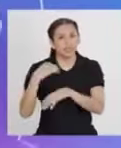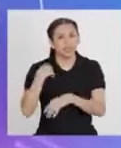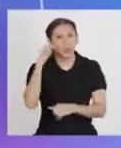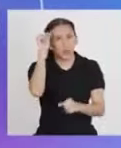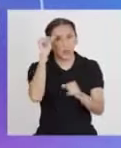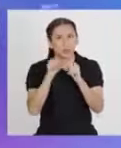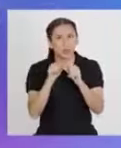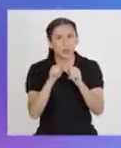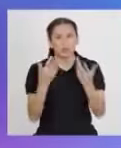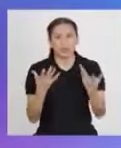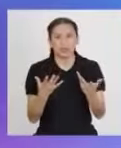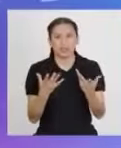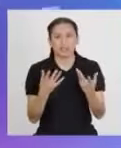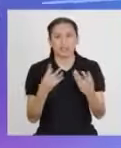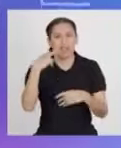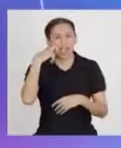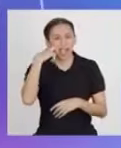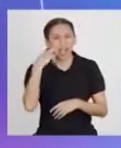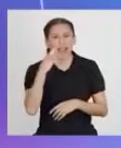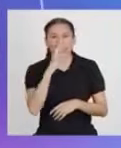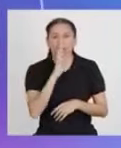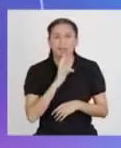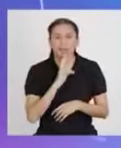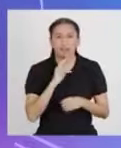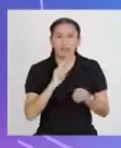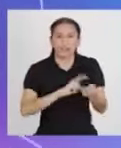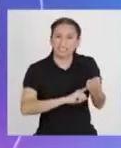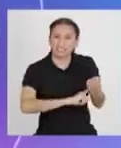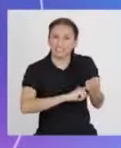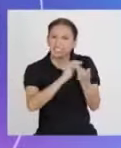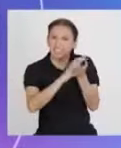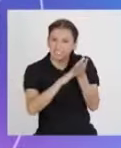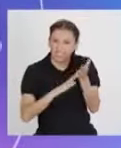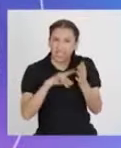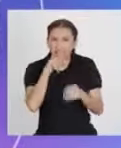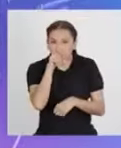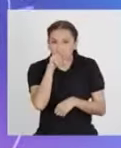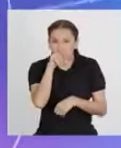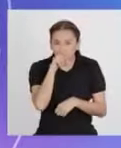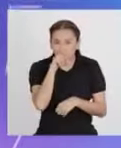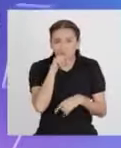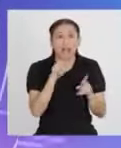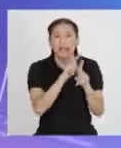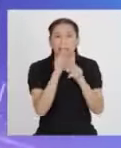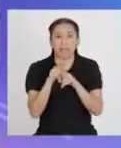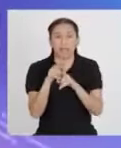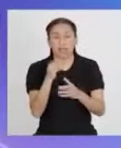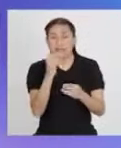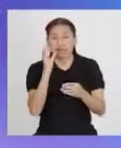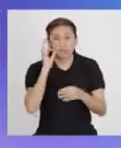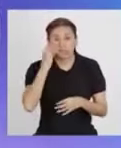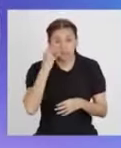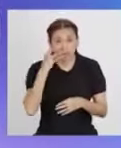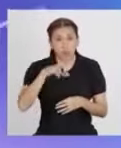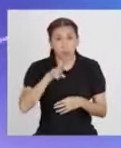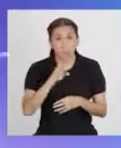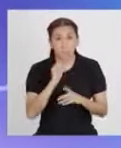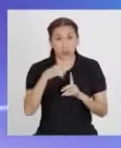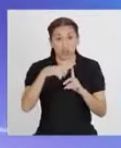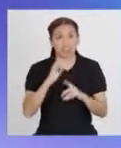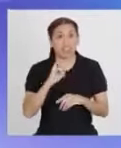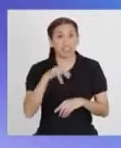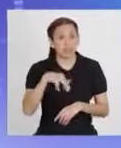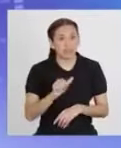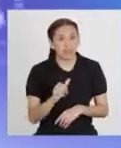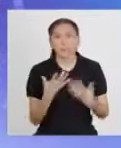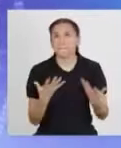categorías. Son el pescado, las carnes rojas y la sangrecita. Y si se trata de alimentos ricos en proteínas,